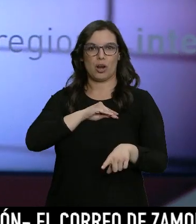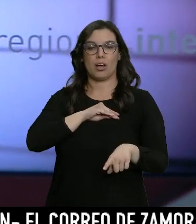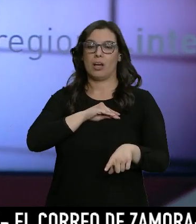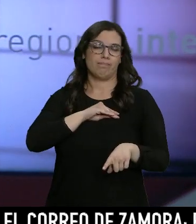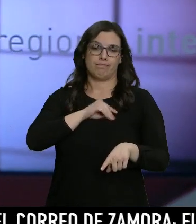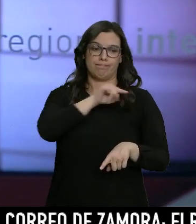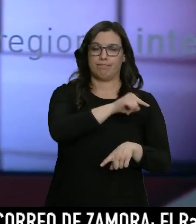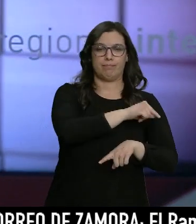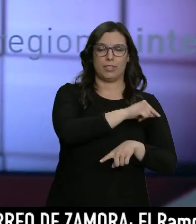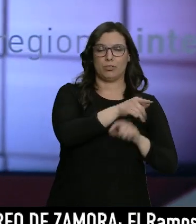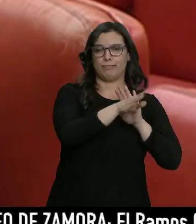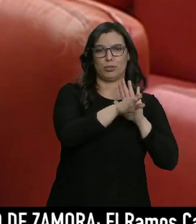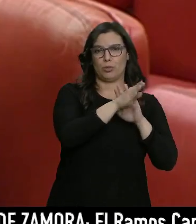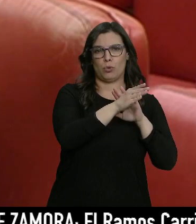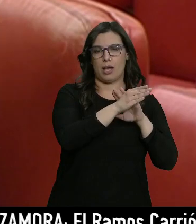más lejos de la realidad.